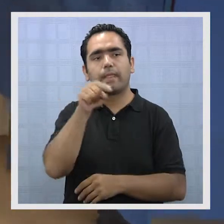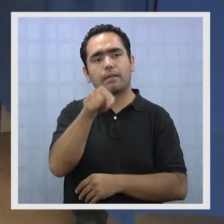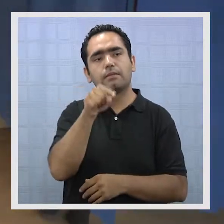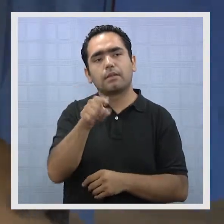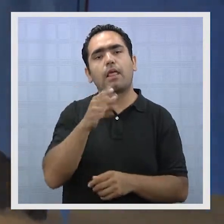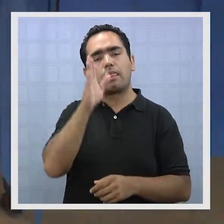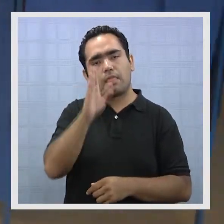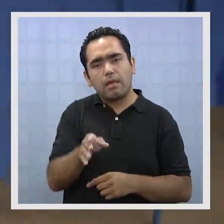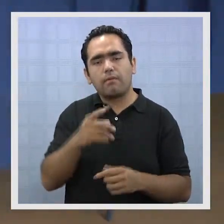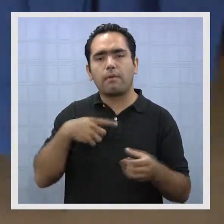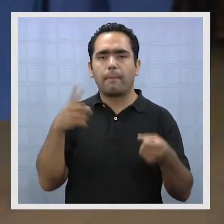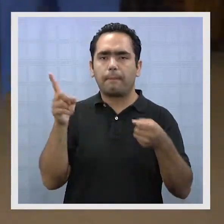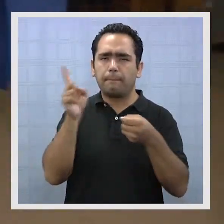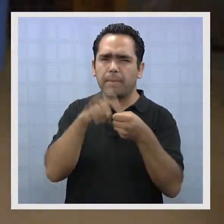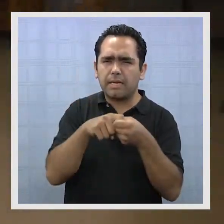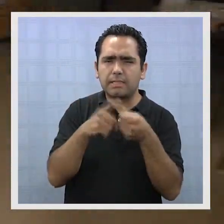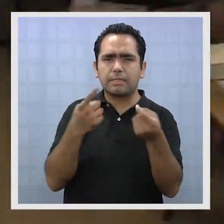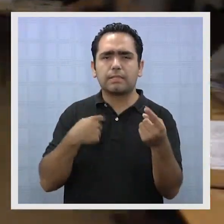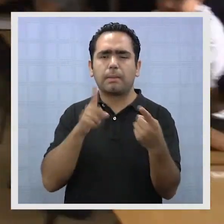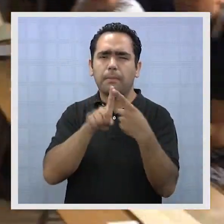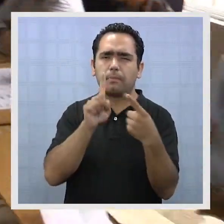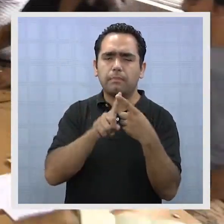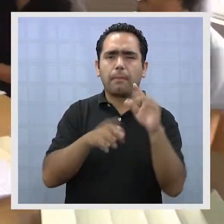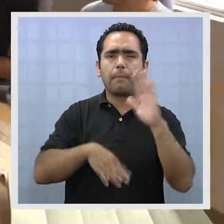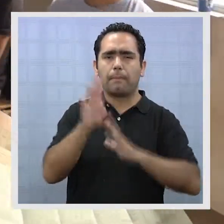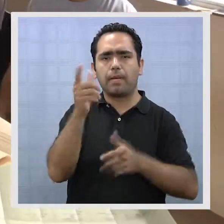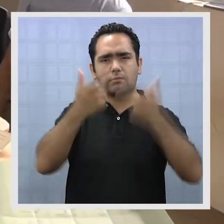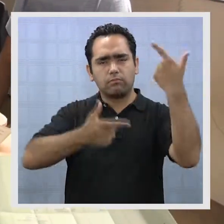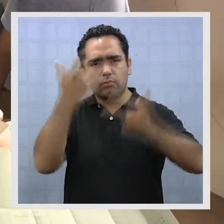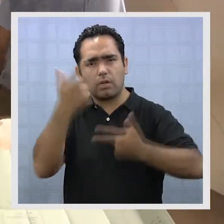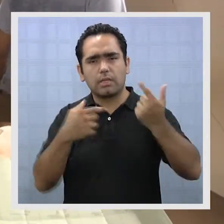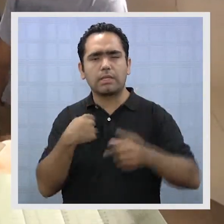participando activamente en política para este académico.